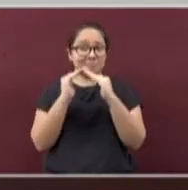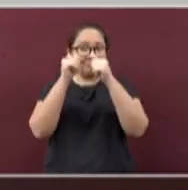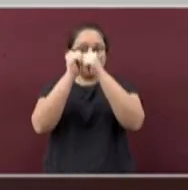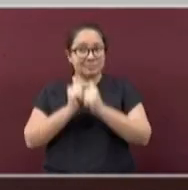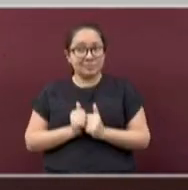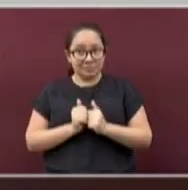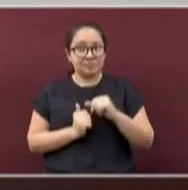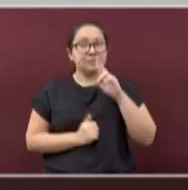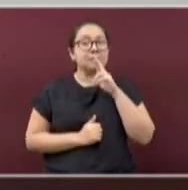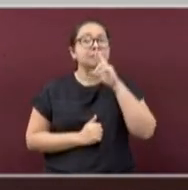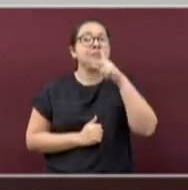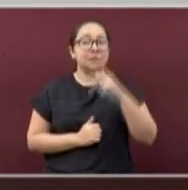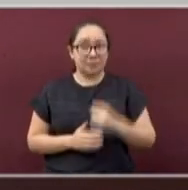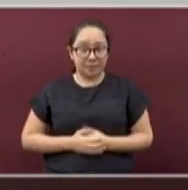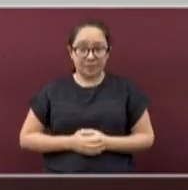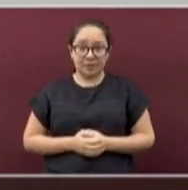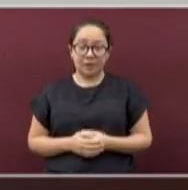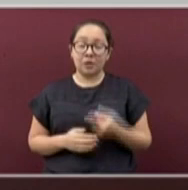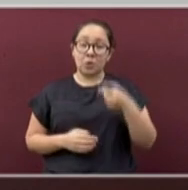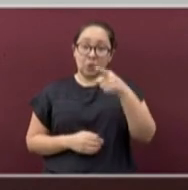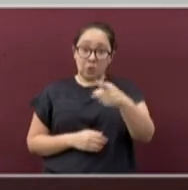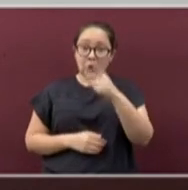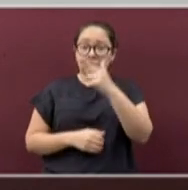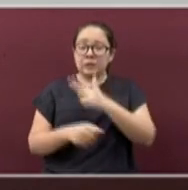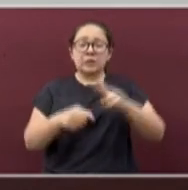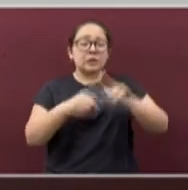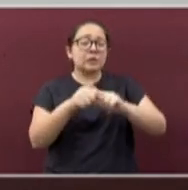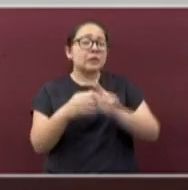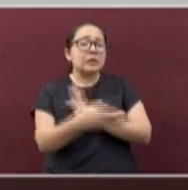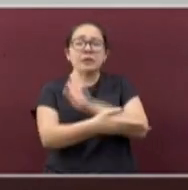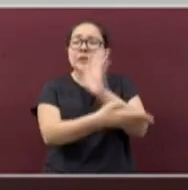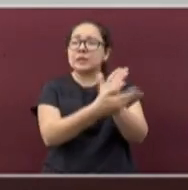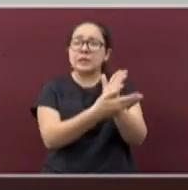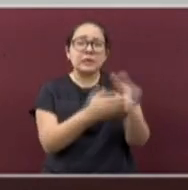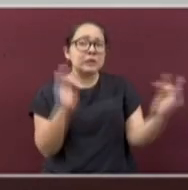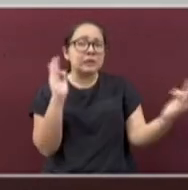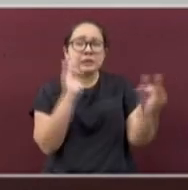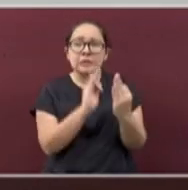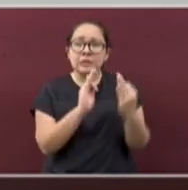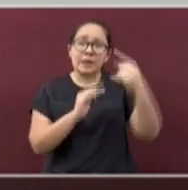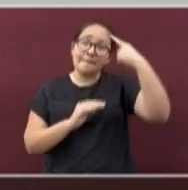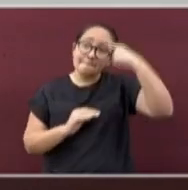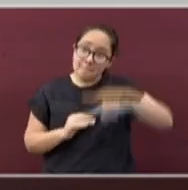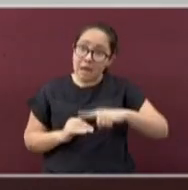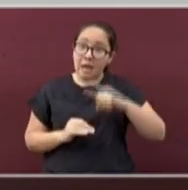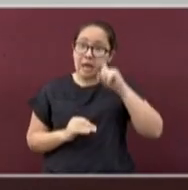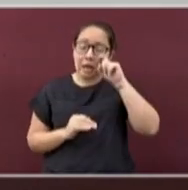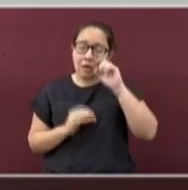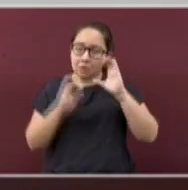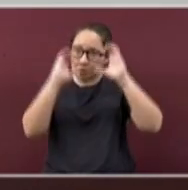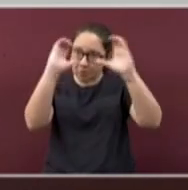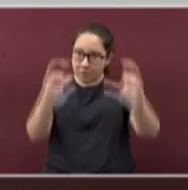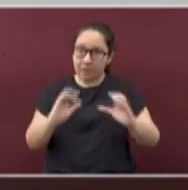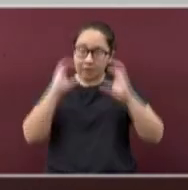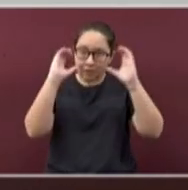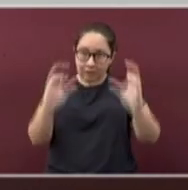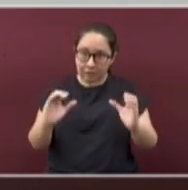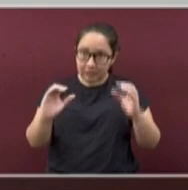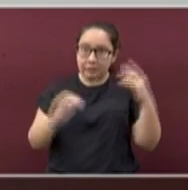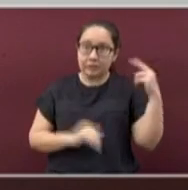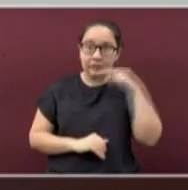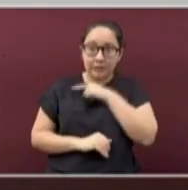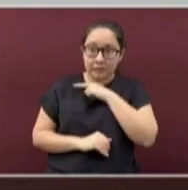Asista a la unidad de salud más cercana para recibir atención de manera oportuna. Y por favor,